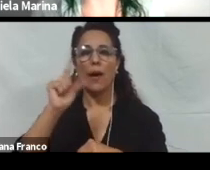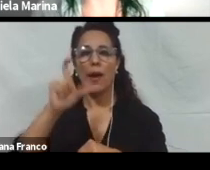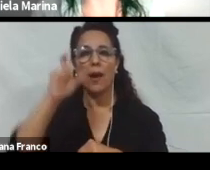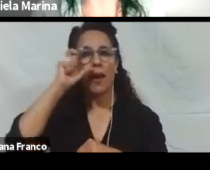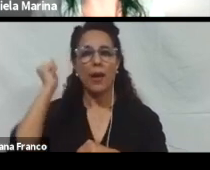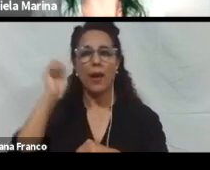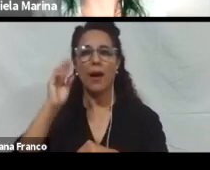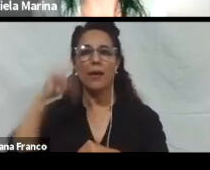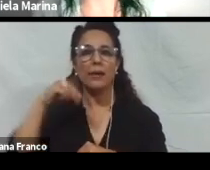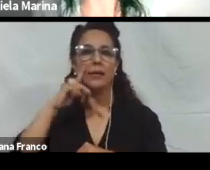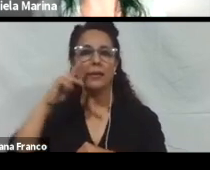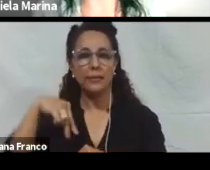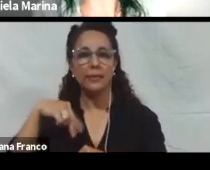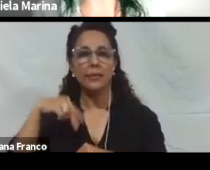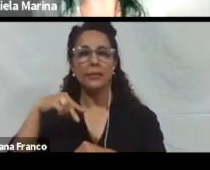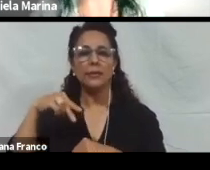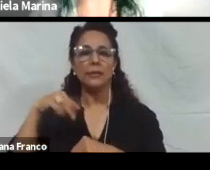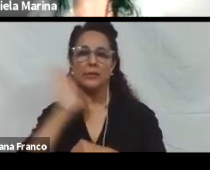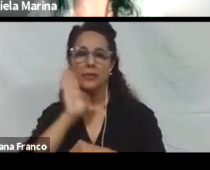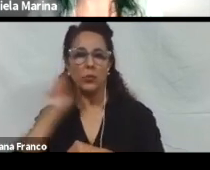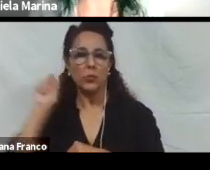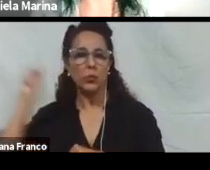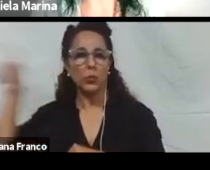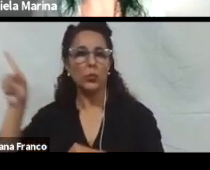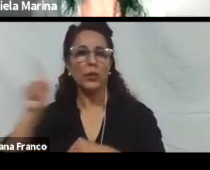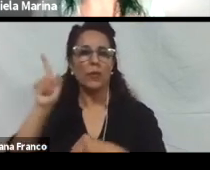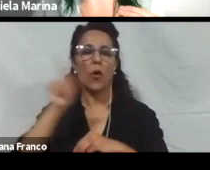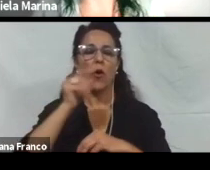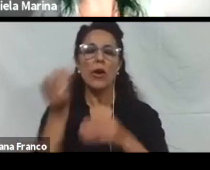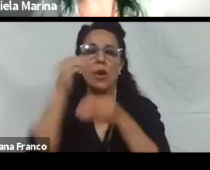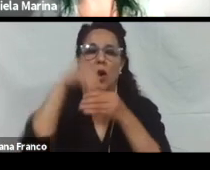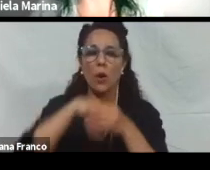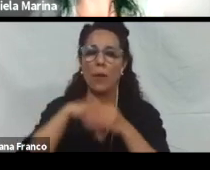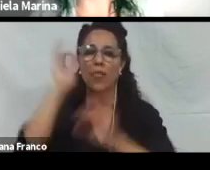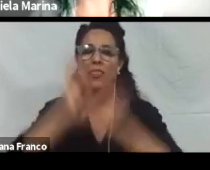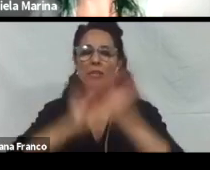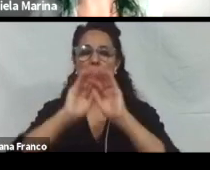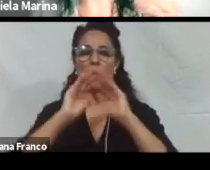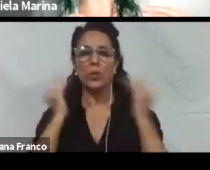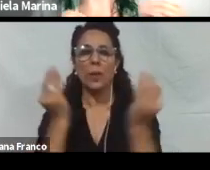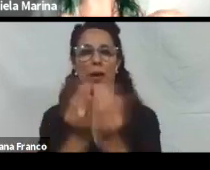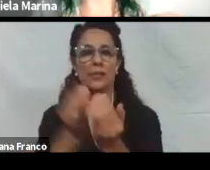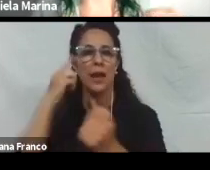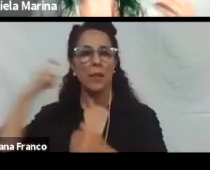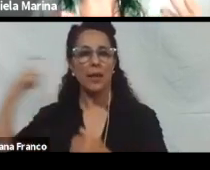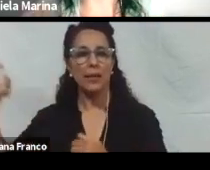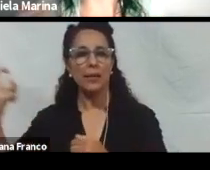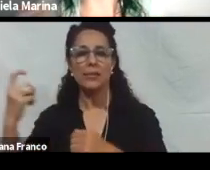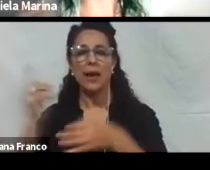diferentes organizaciones educativas y empresas que trabajan para desarrollar y promover diferentes